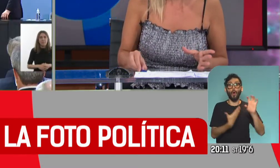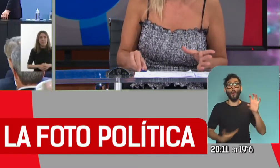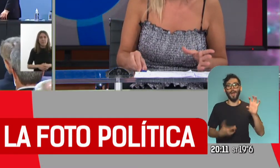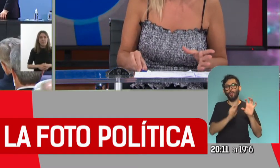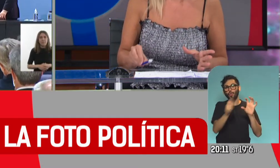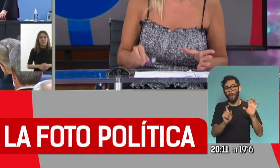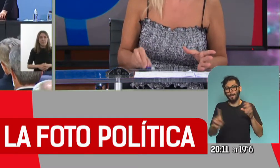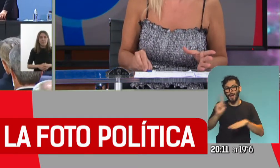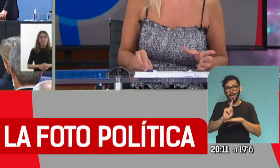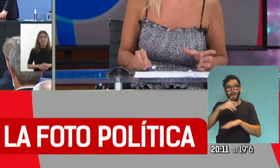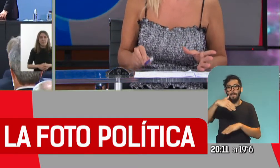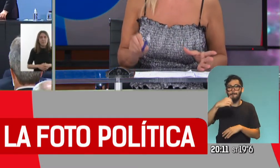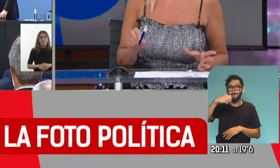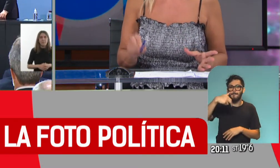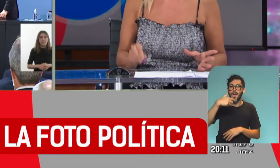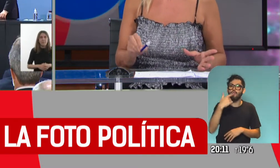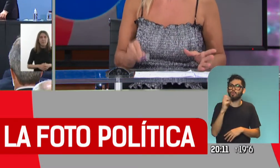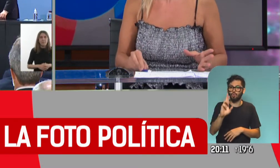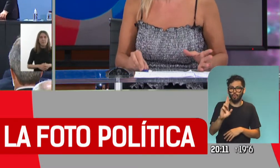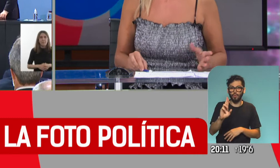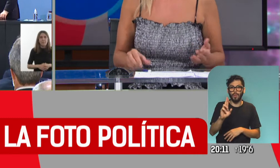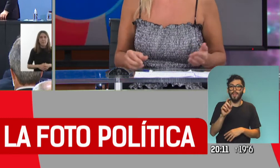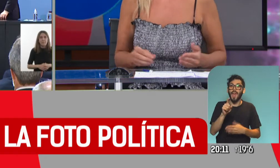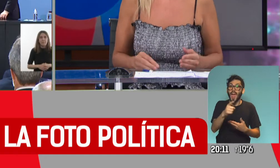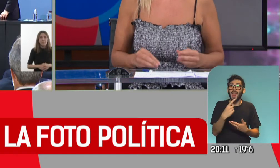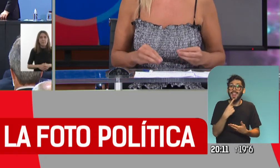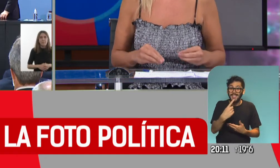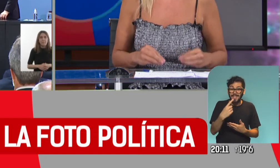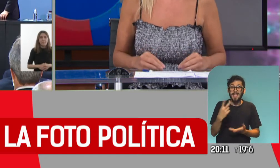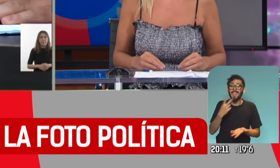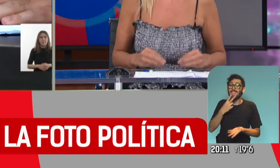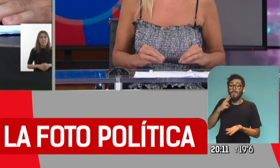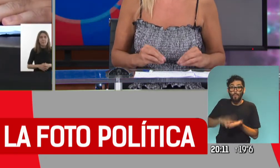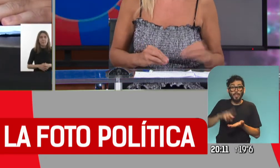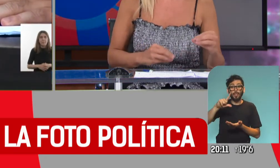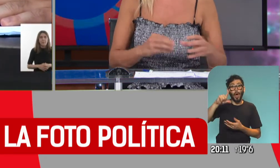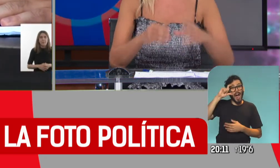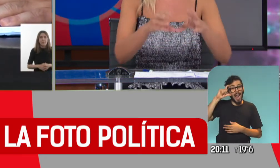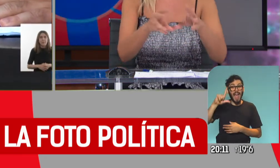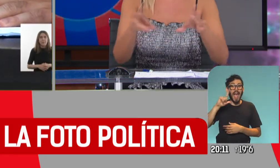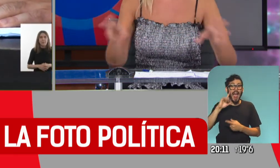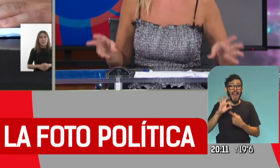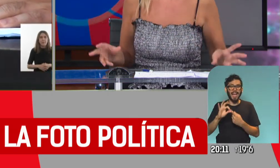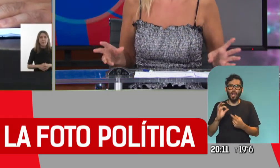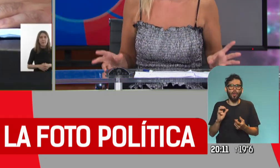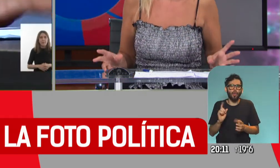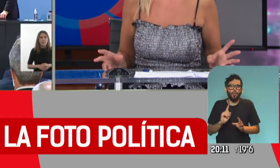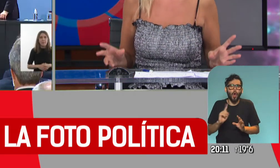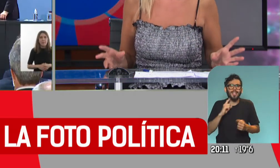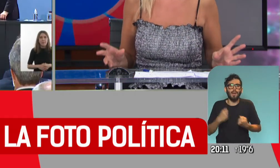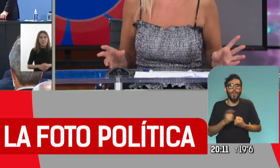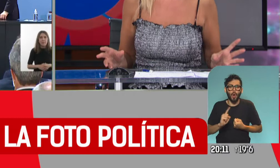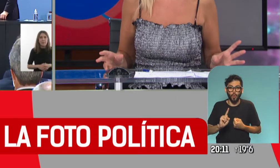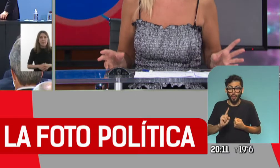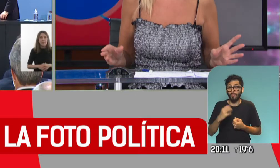Manzur dice, no estamos de acuerdo con el impuesto a las LELIC. Sabemos que en el presupuesto, en este presupuesto, donde va recortando en distintas áreas,